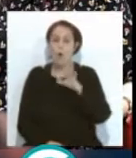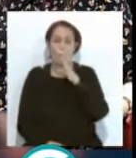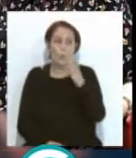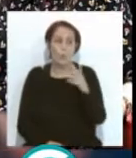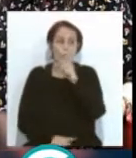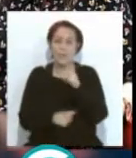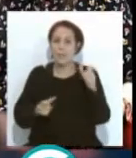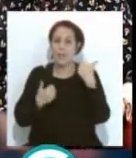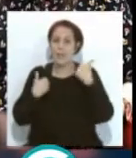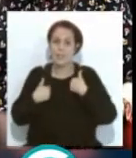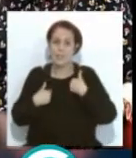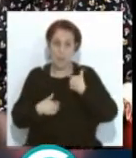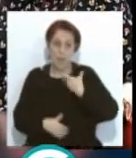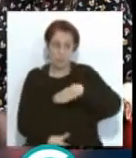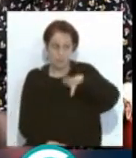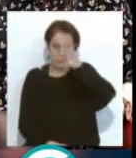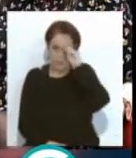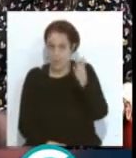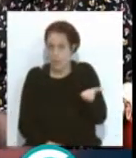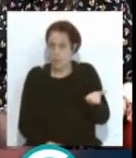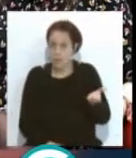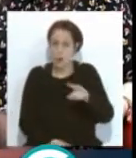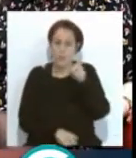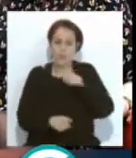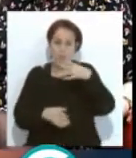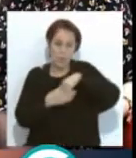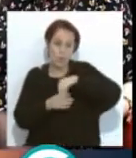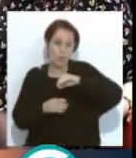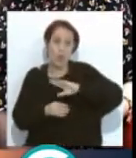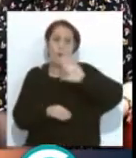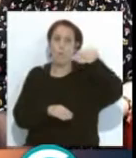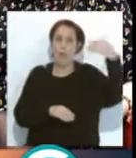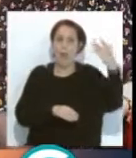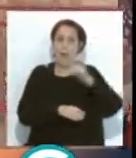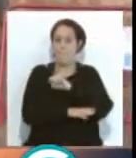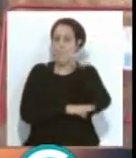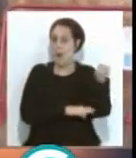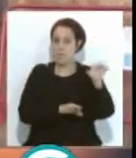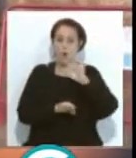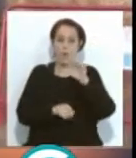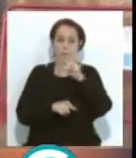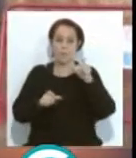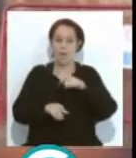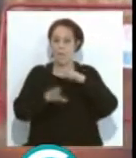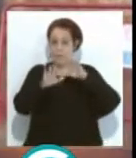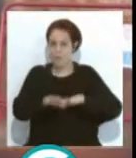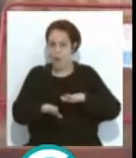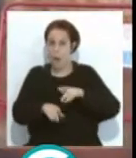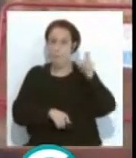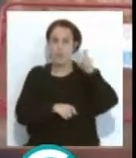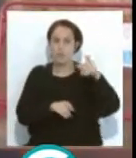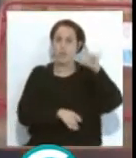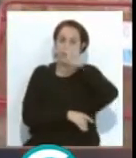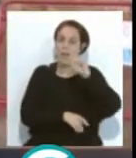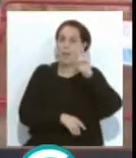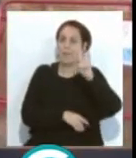la gente ya lo va captando, o bien porque había más gente de dentro que de fuera, o más aficionada que gente que venía a ver cómo era el Falla